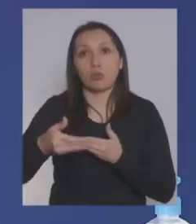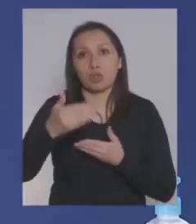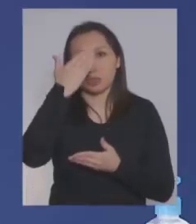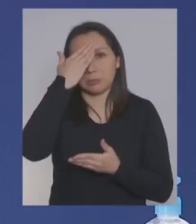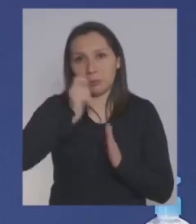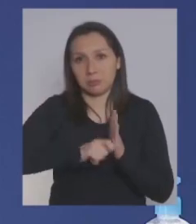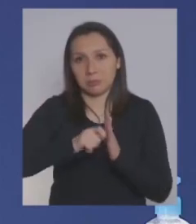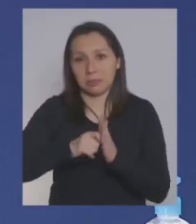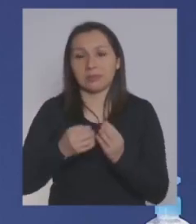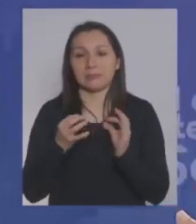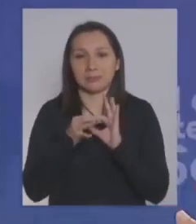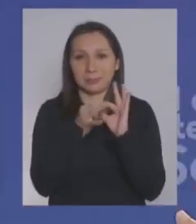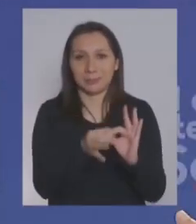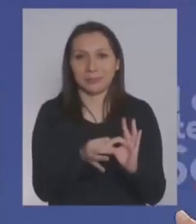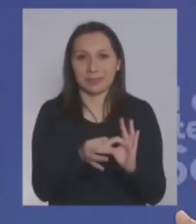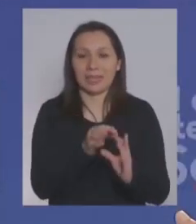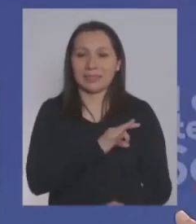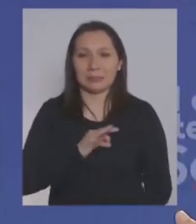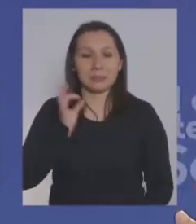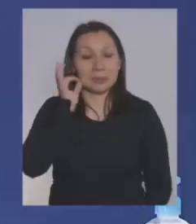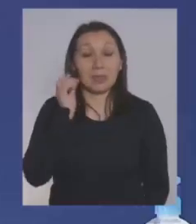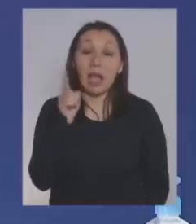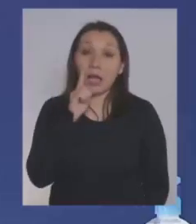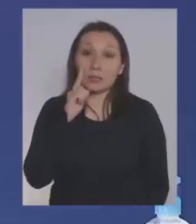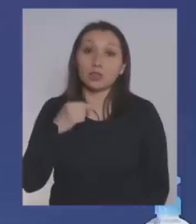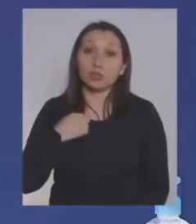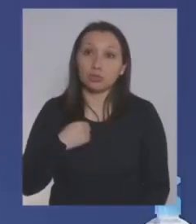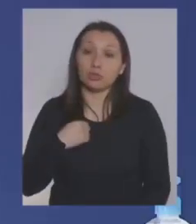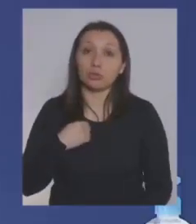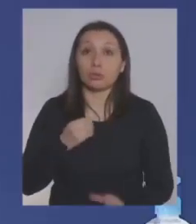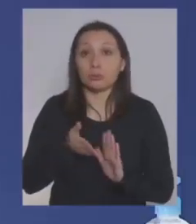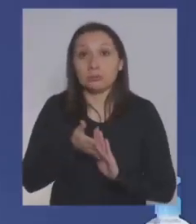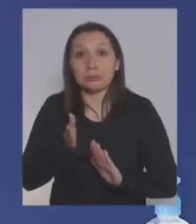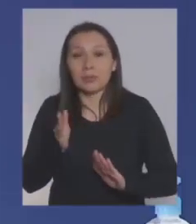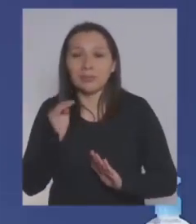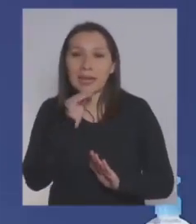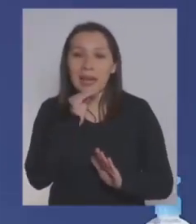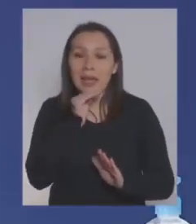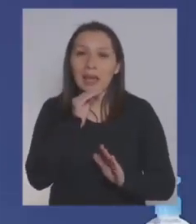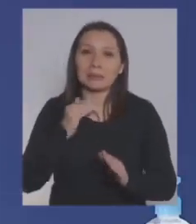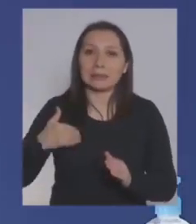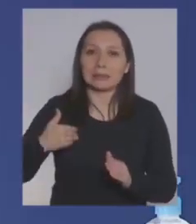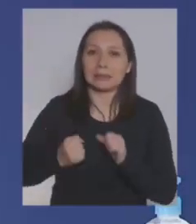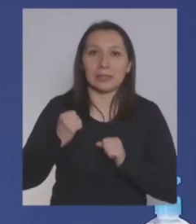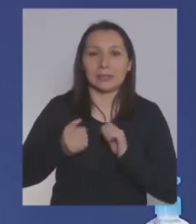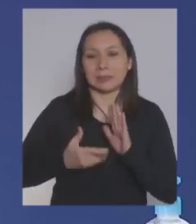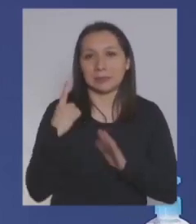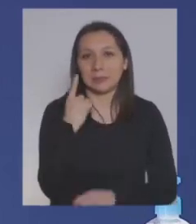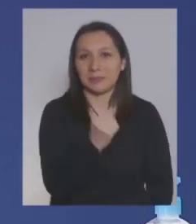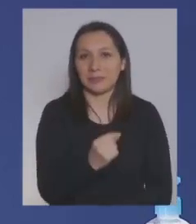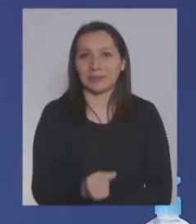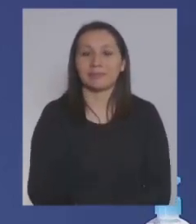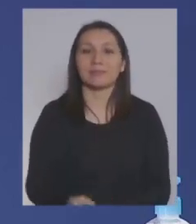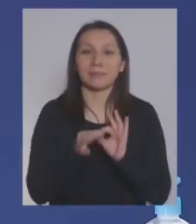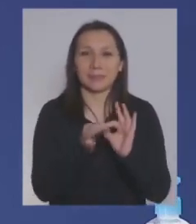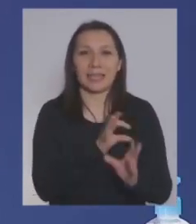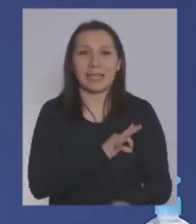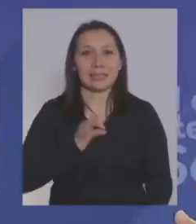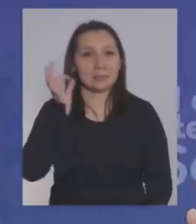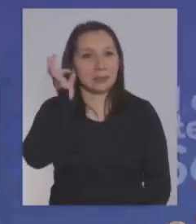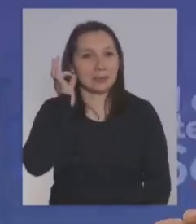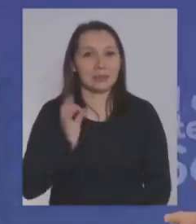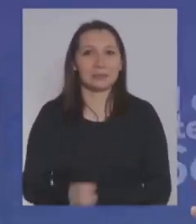que vienen. Muchas gracias, Así es, así que por eso me tengo que desconectar, lamentablemente tengo que irme corriendo. Muchas gracias, ministra.